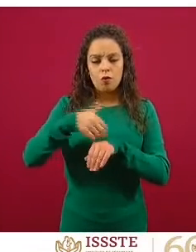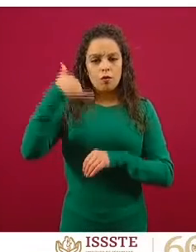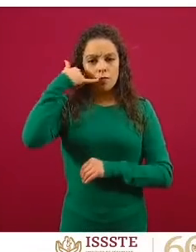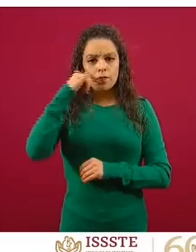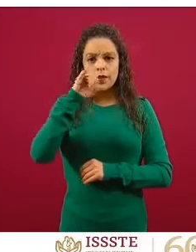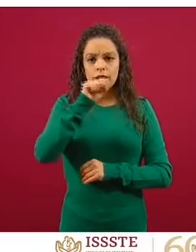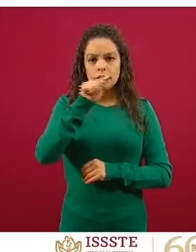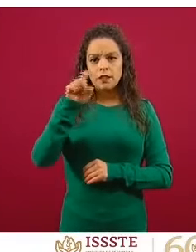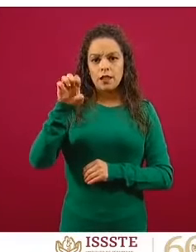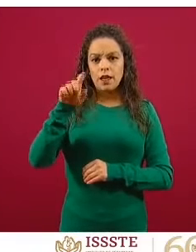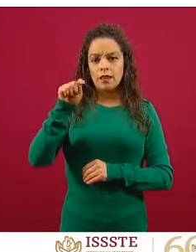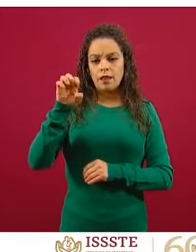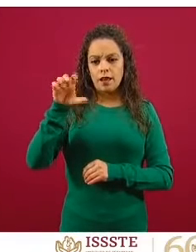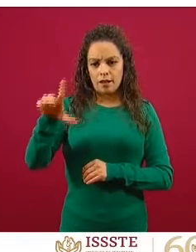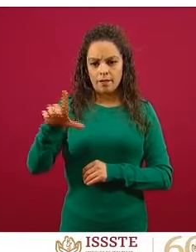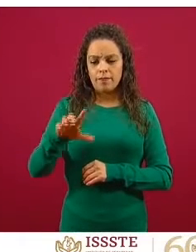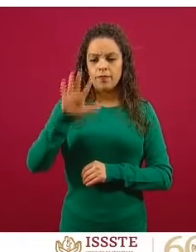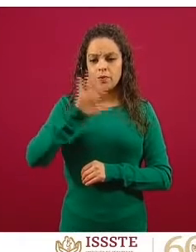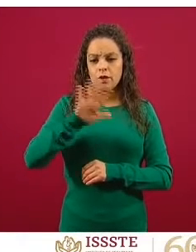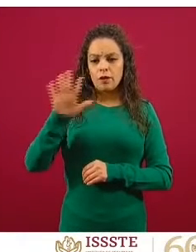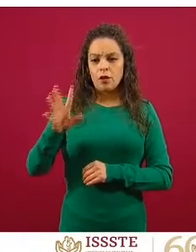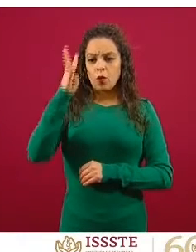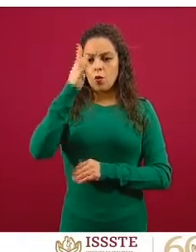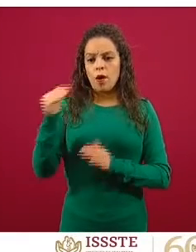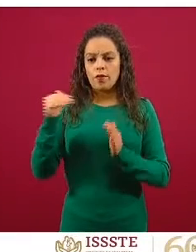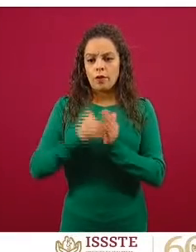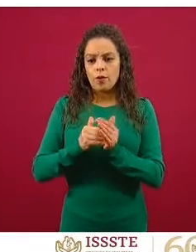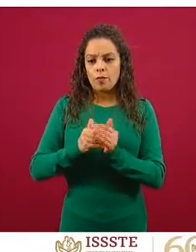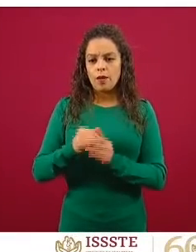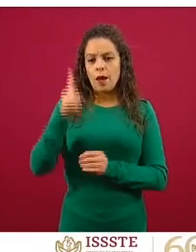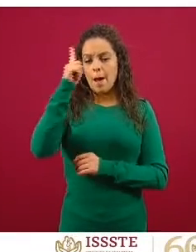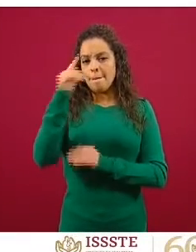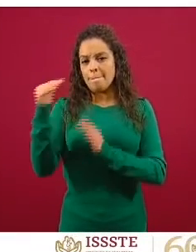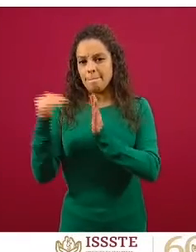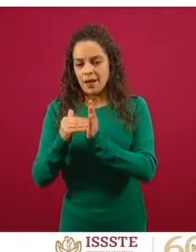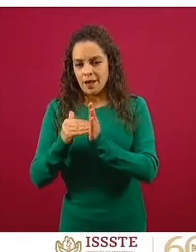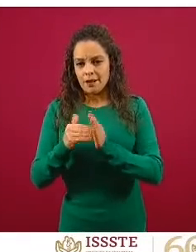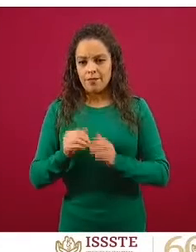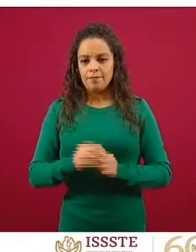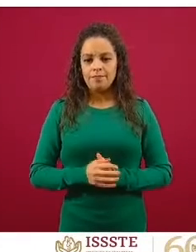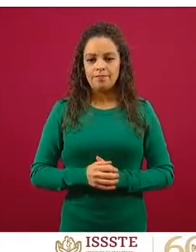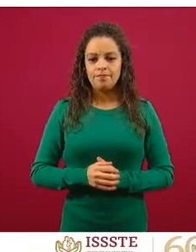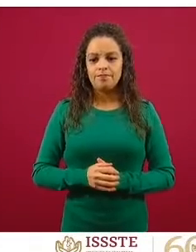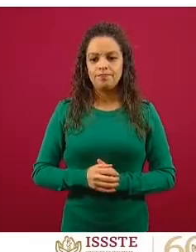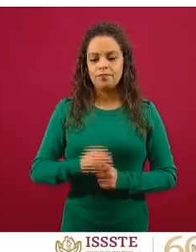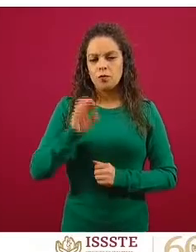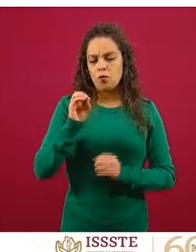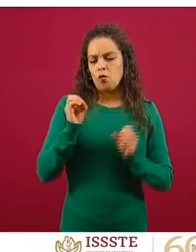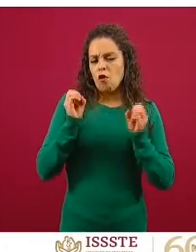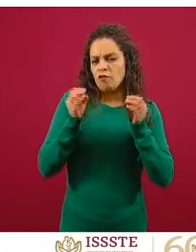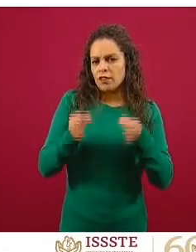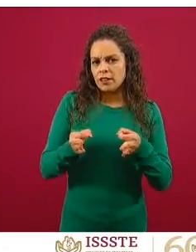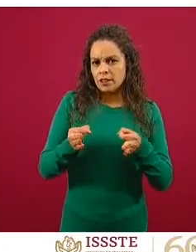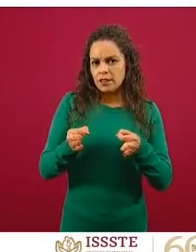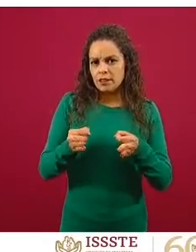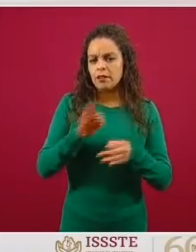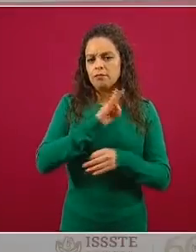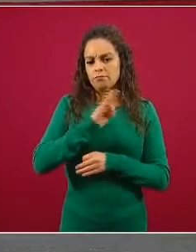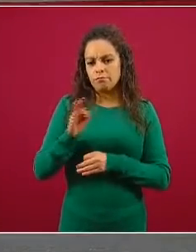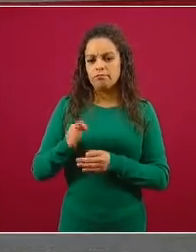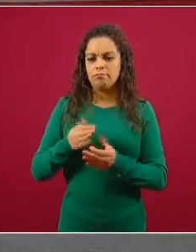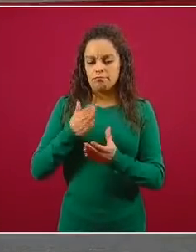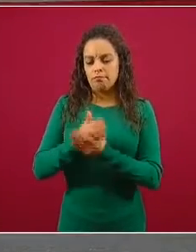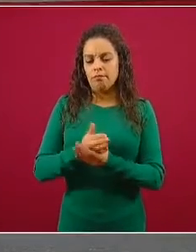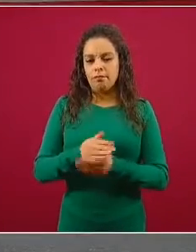554000.000. O bien, acudir a cualquiera de nuestras oficinas de representación. Por último, les